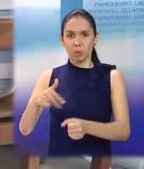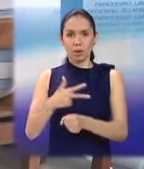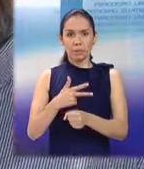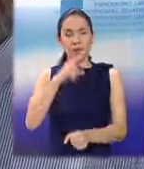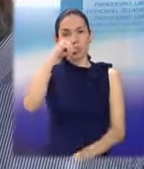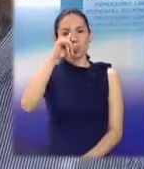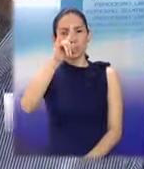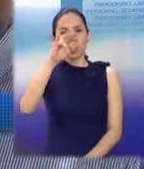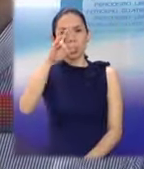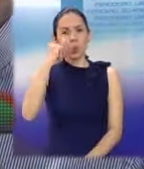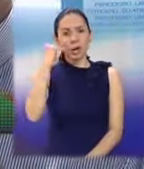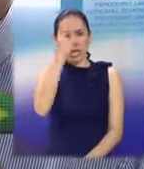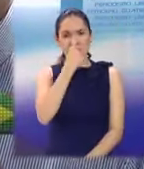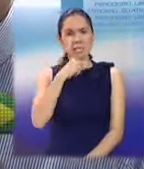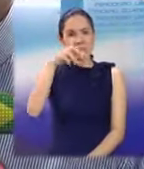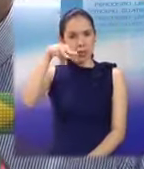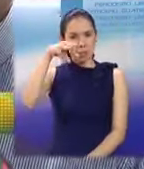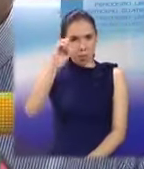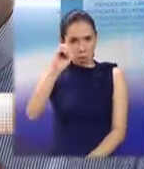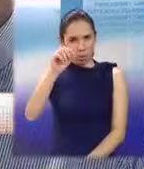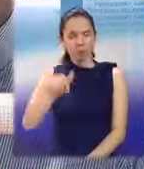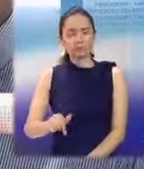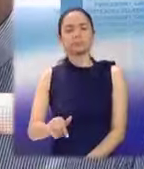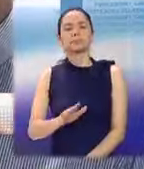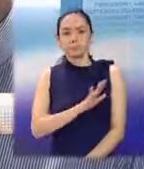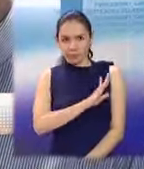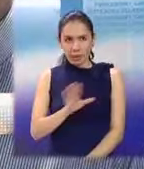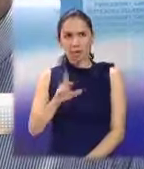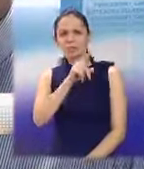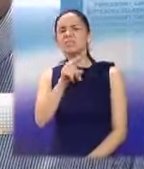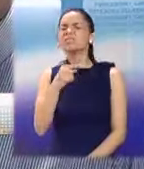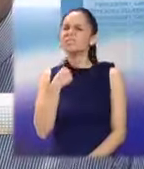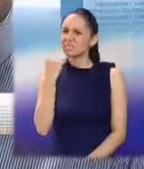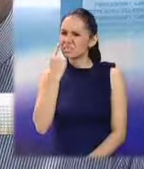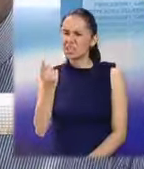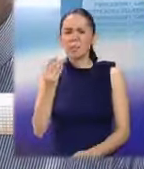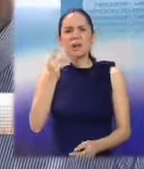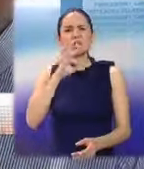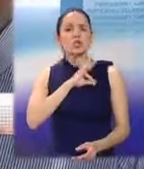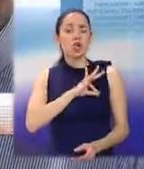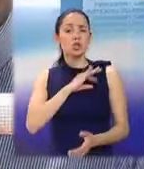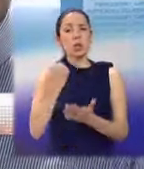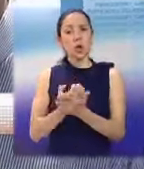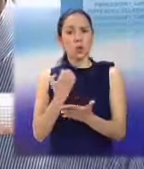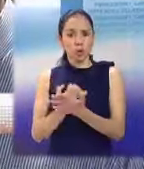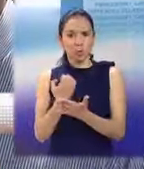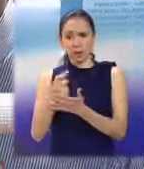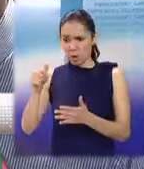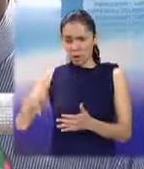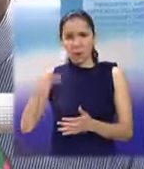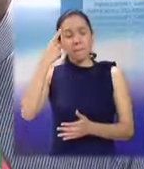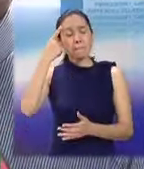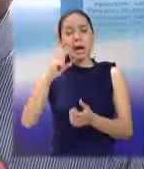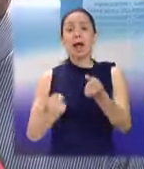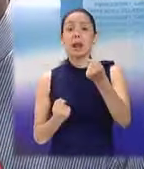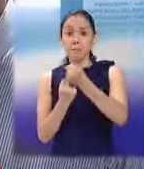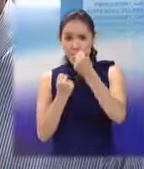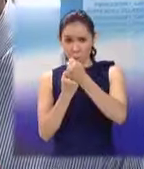municipio de Flores. El escenario económico, socioeconómico del país, pues no está como para